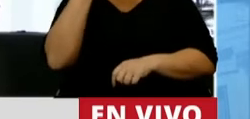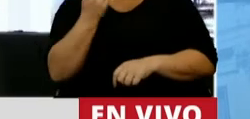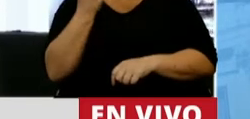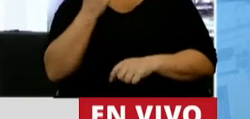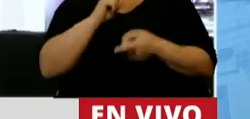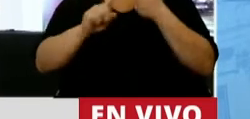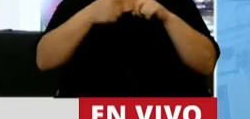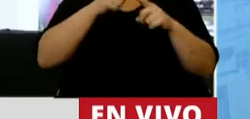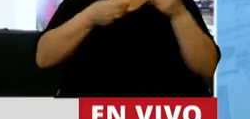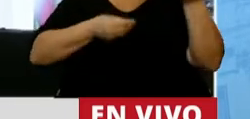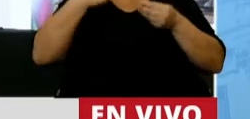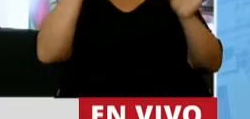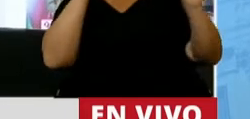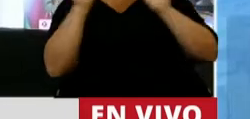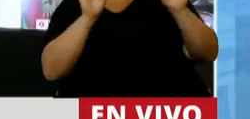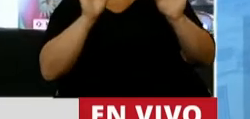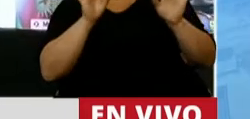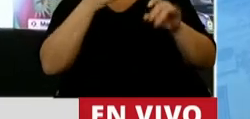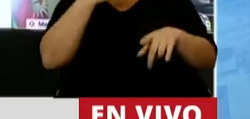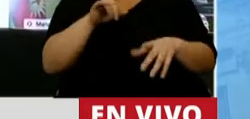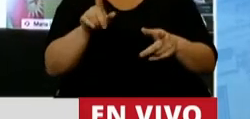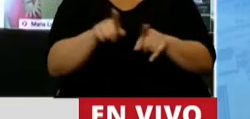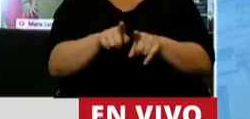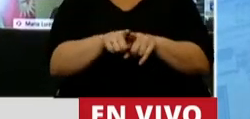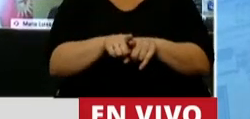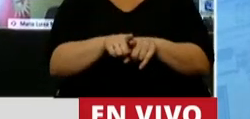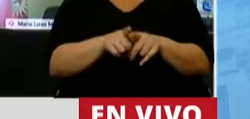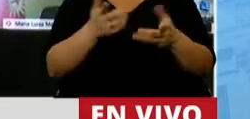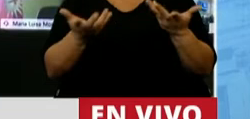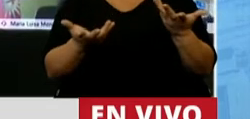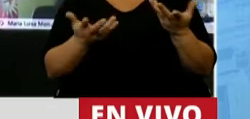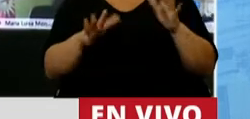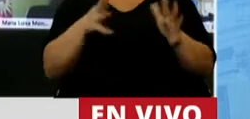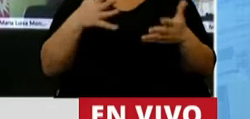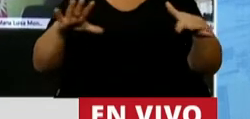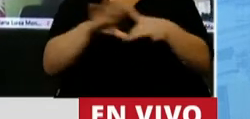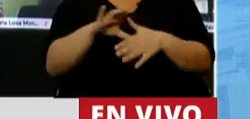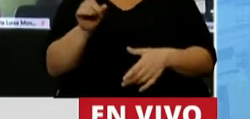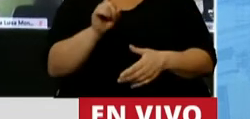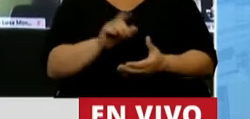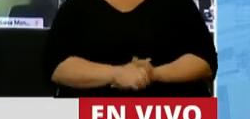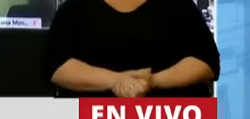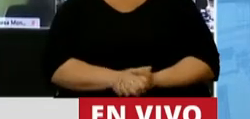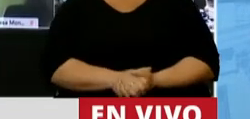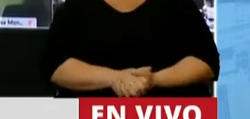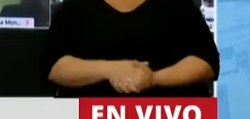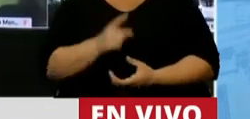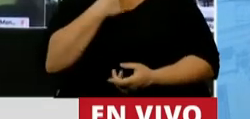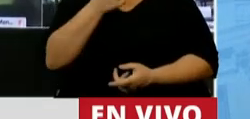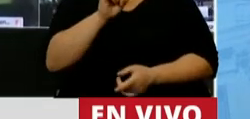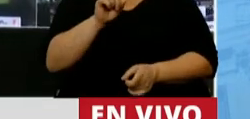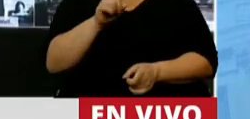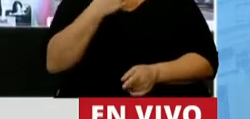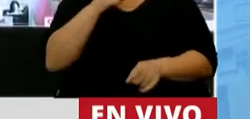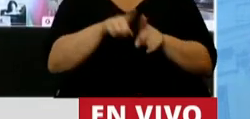previstos en los presupuestos son un tanto endebles, como para no decir